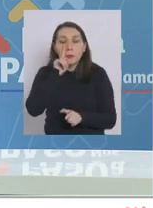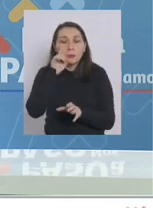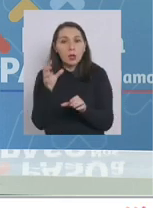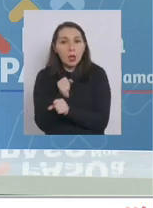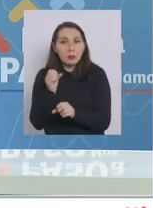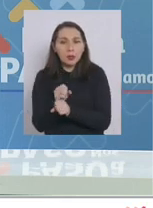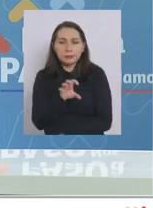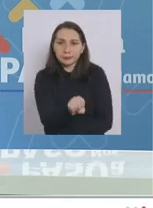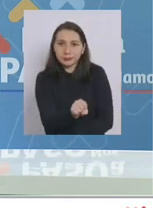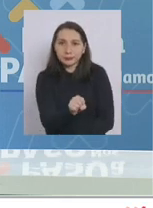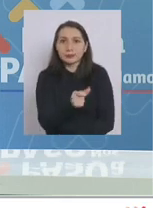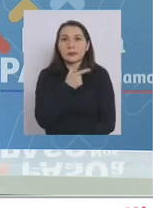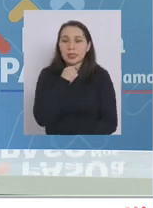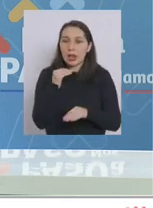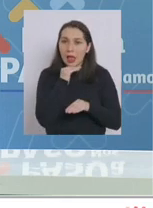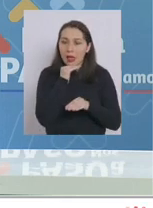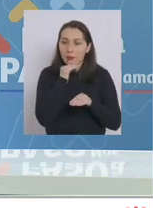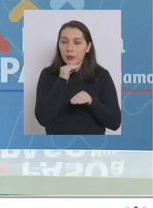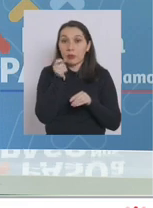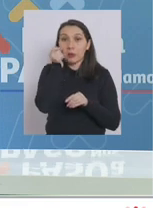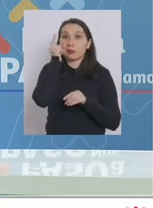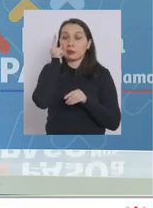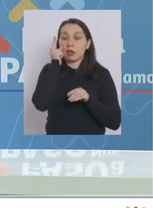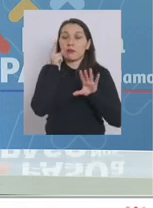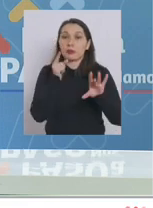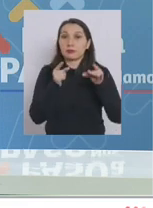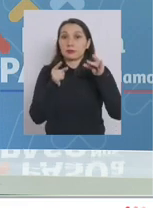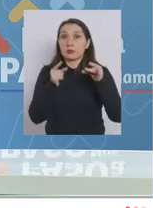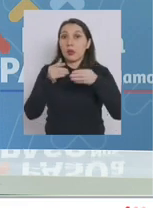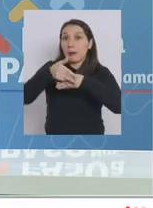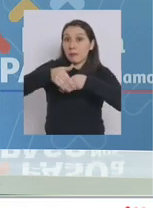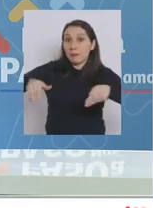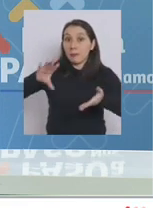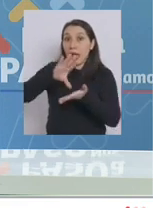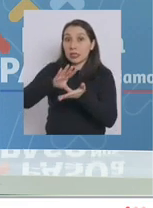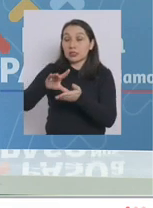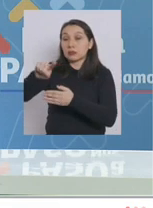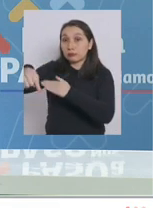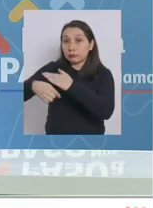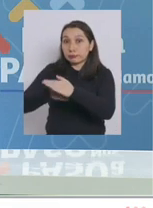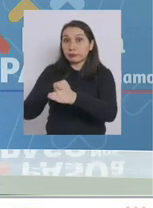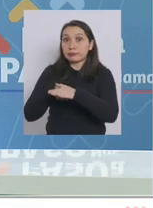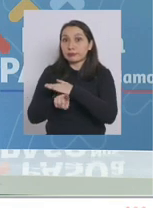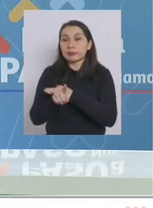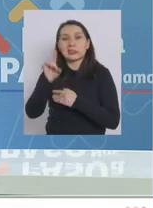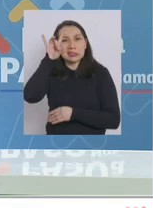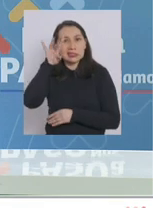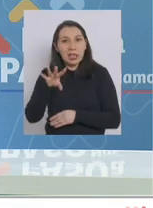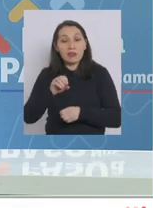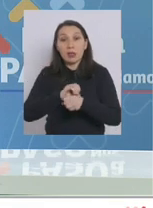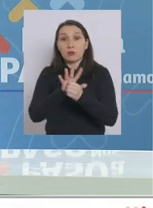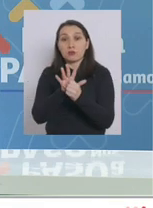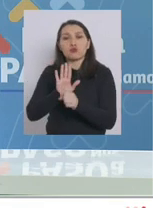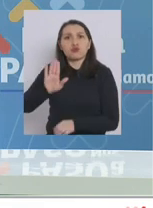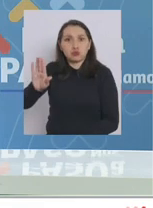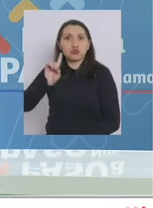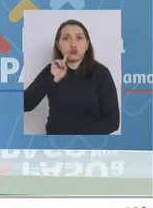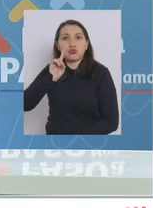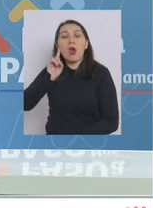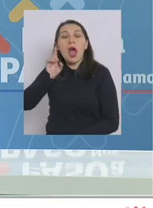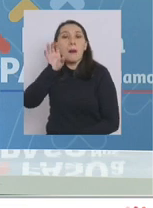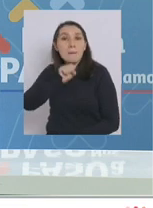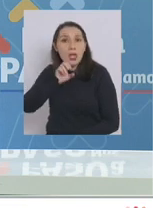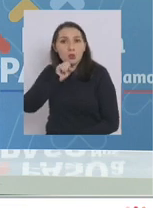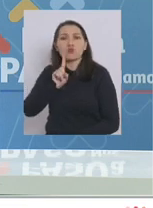para identificar precozmente porque obviamente las fronteras que tenemos nosotros sabíamos que es una variante que estaba en Perú, que